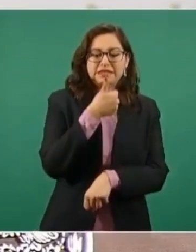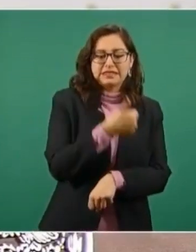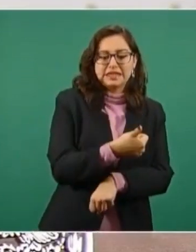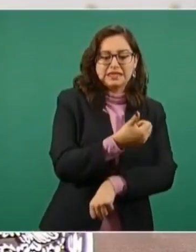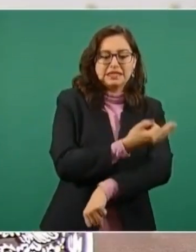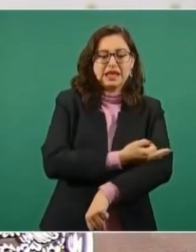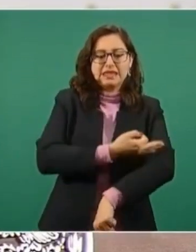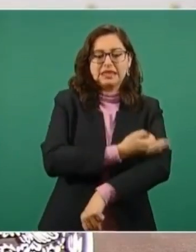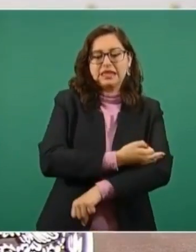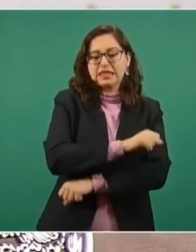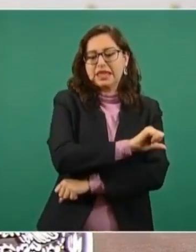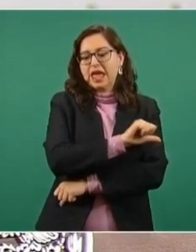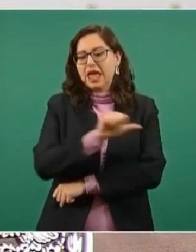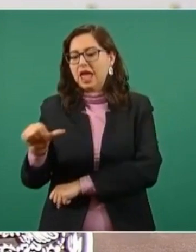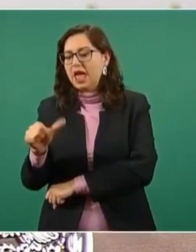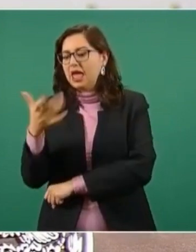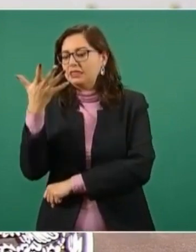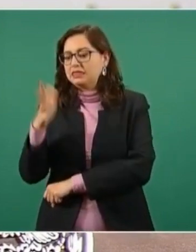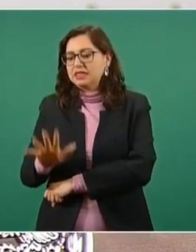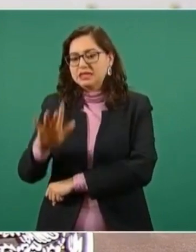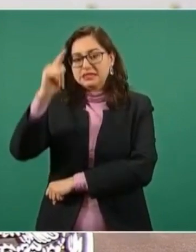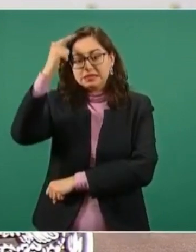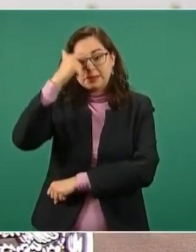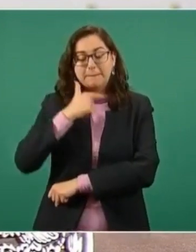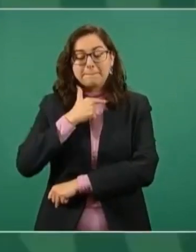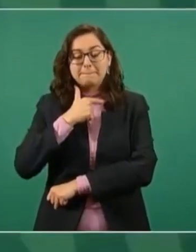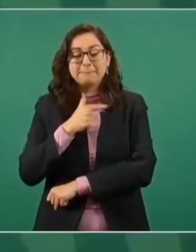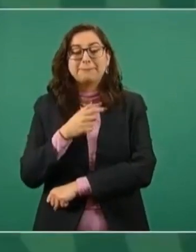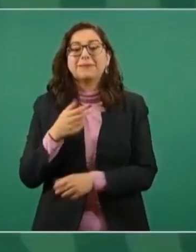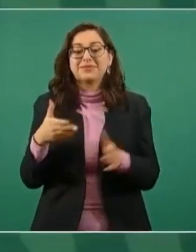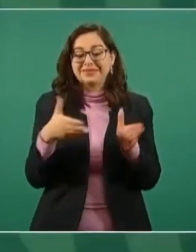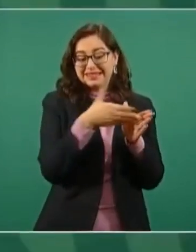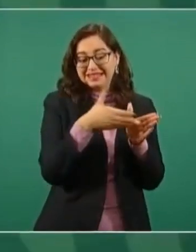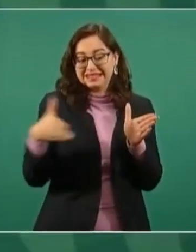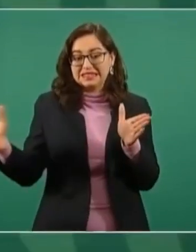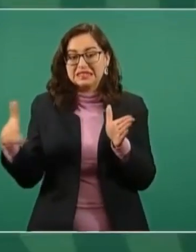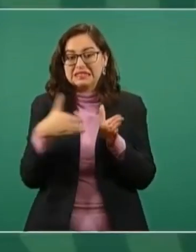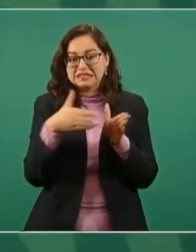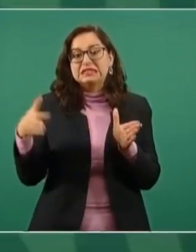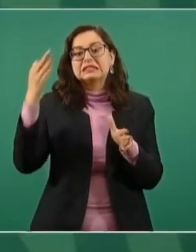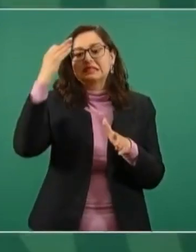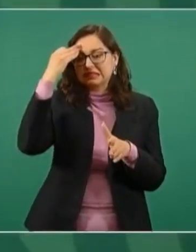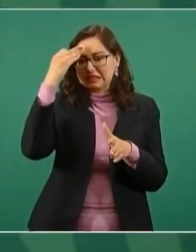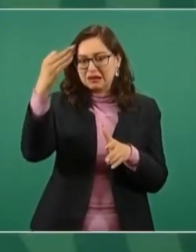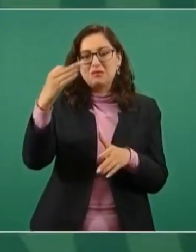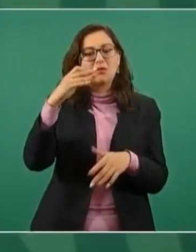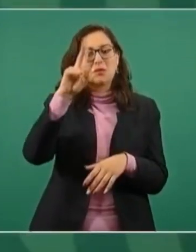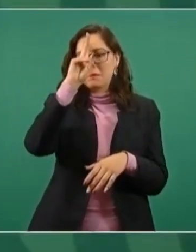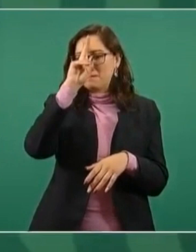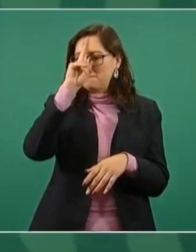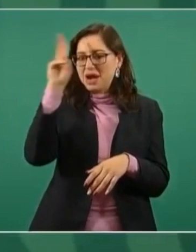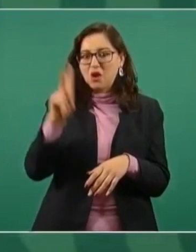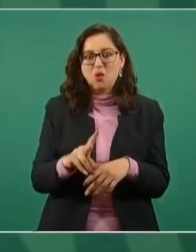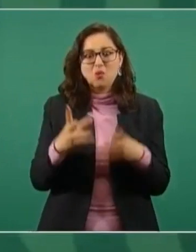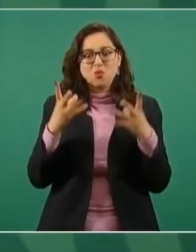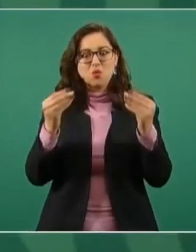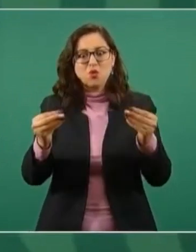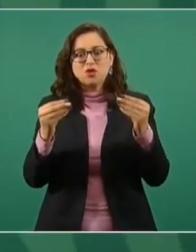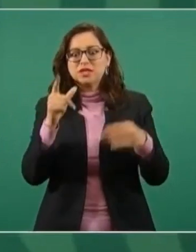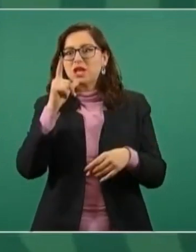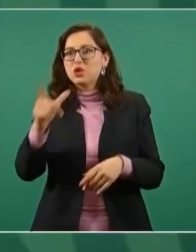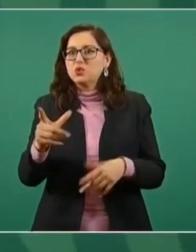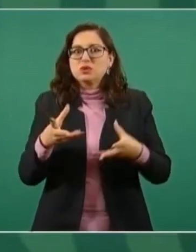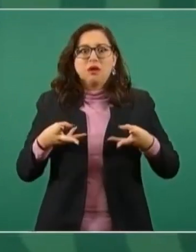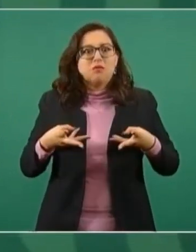de la noche, ahí es donde tenemos que llevar a cabo una mejor